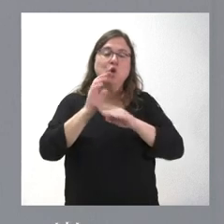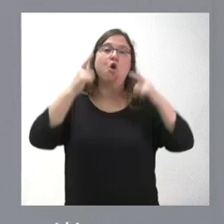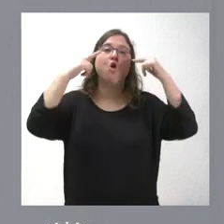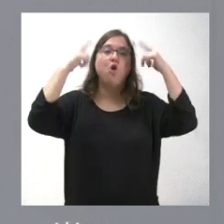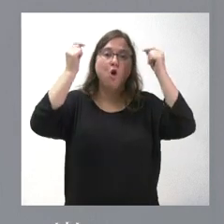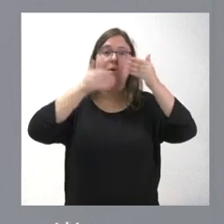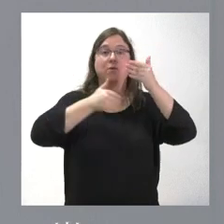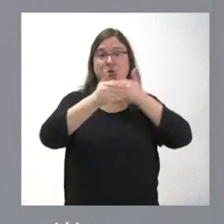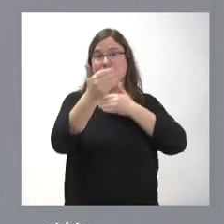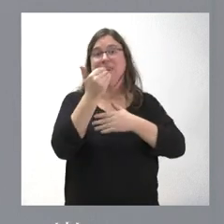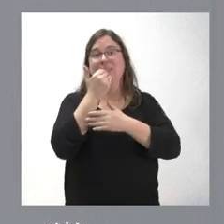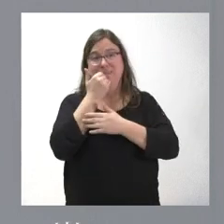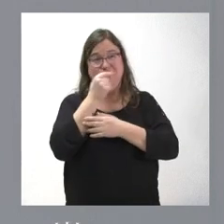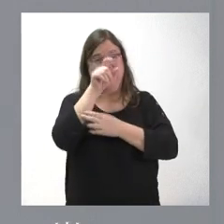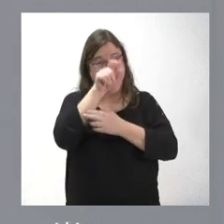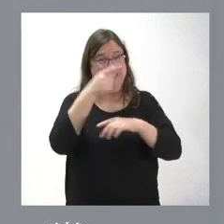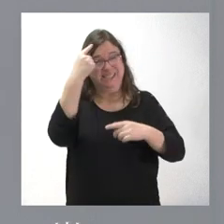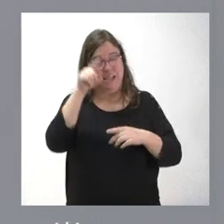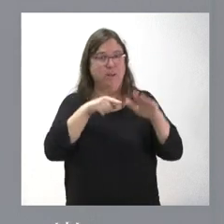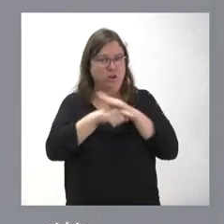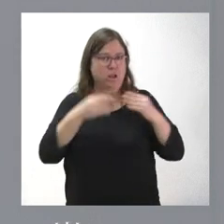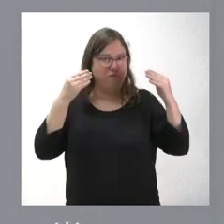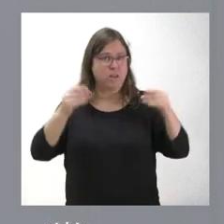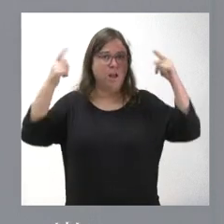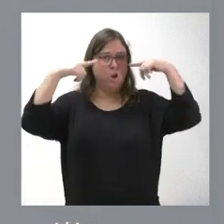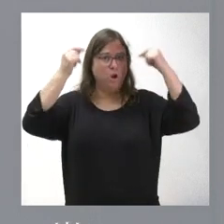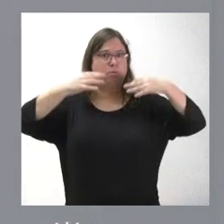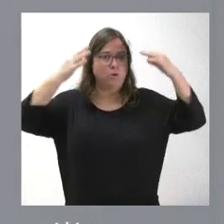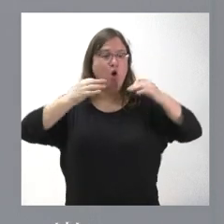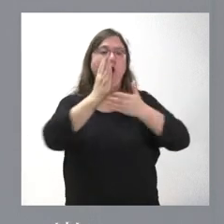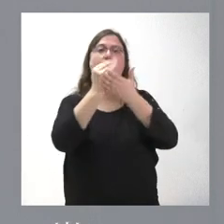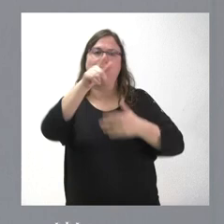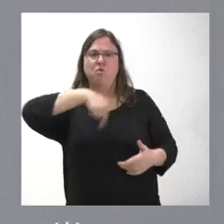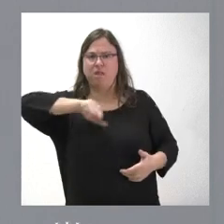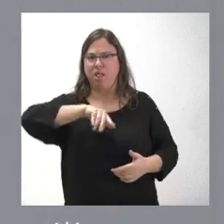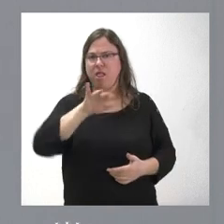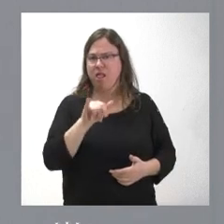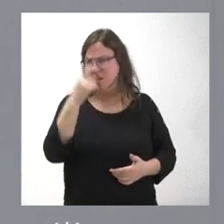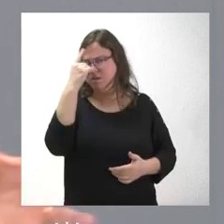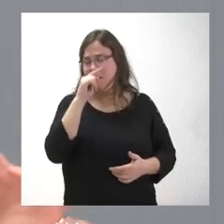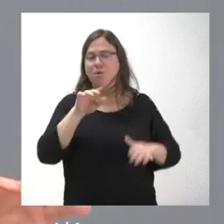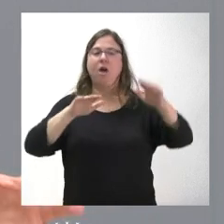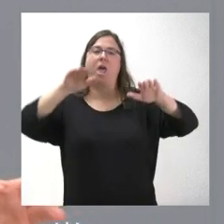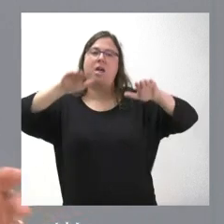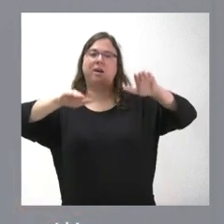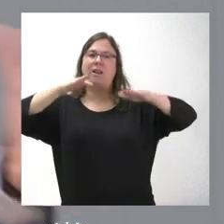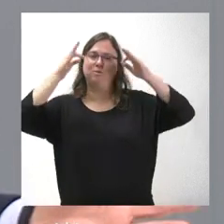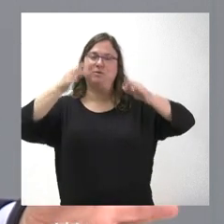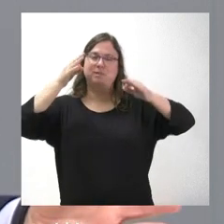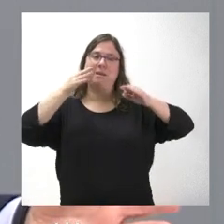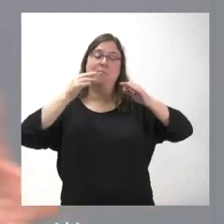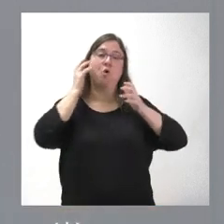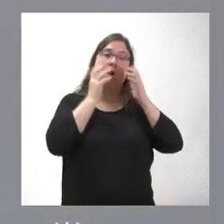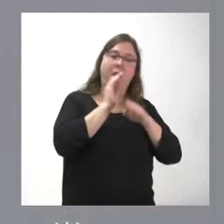futuro. Porque si alguien ha sabido gestionar bien el lobo, hemos sido precisamente estas comunidades autónomas y, por tanto, este equilibrio que hemos mantenido entre